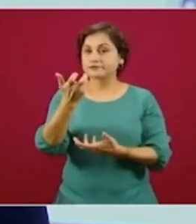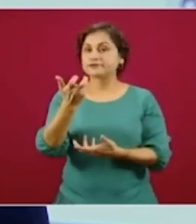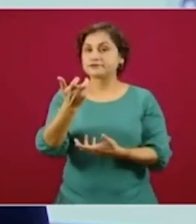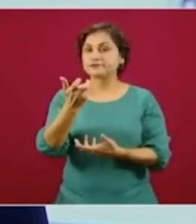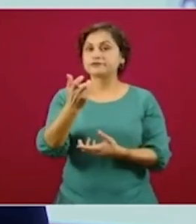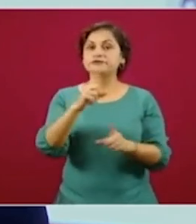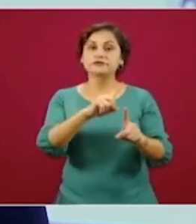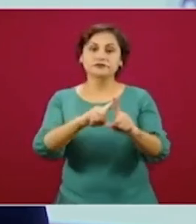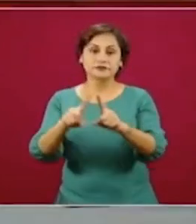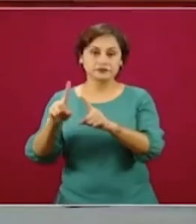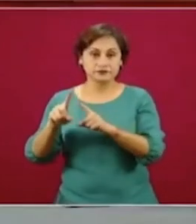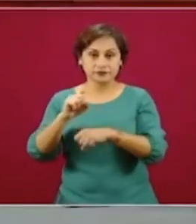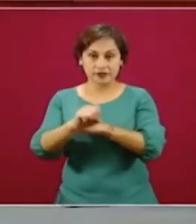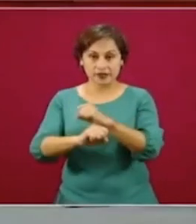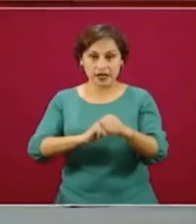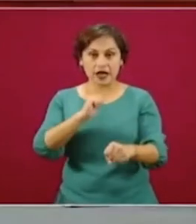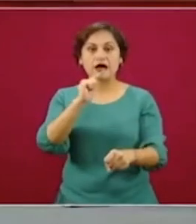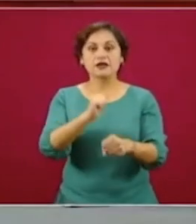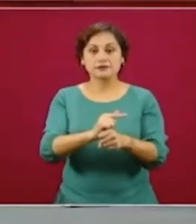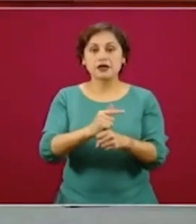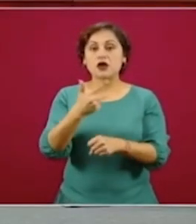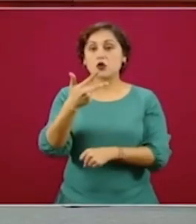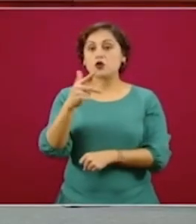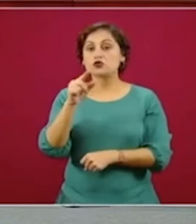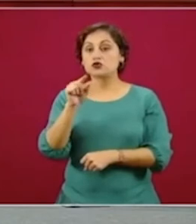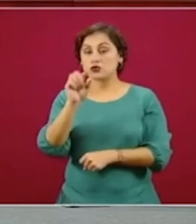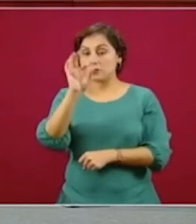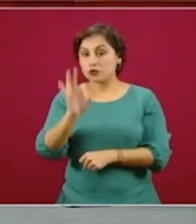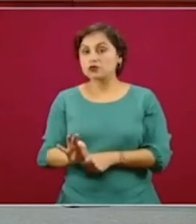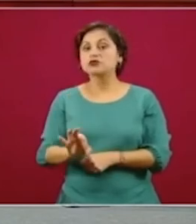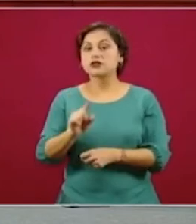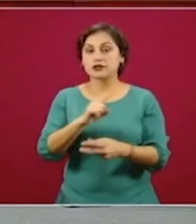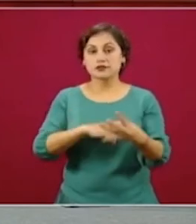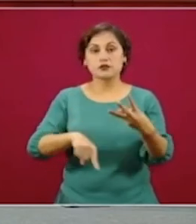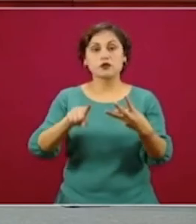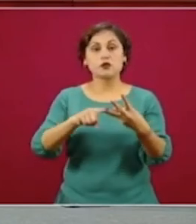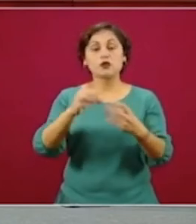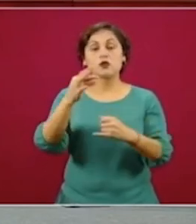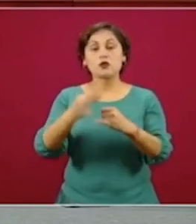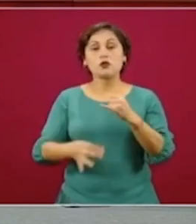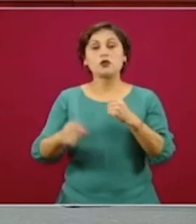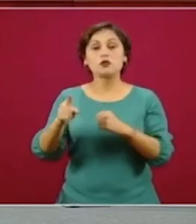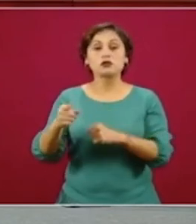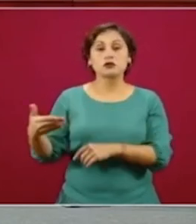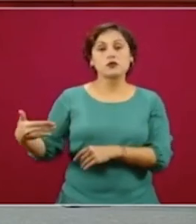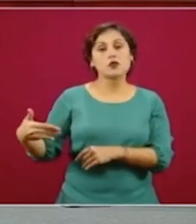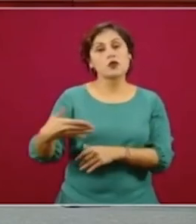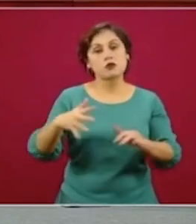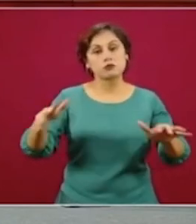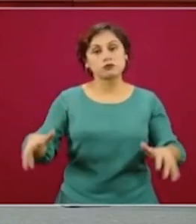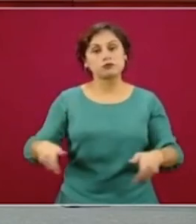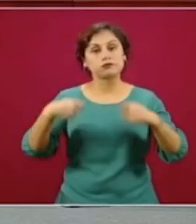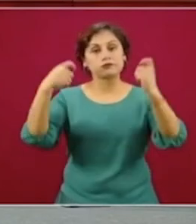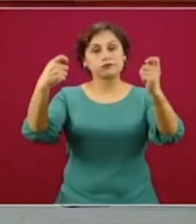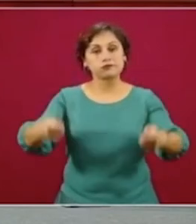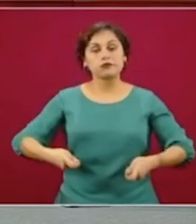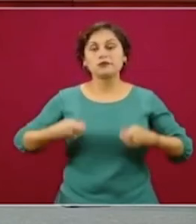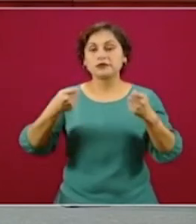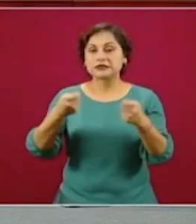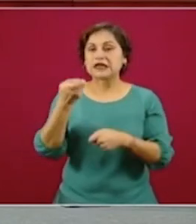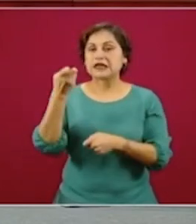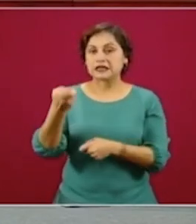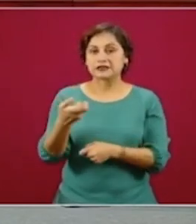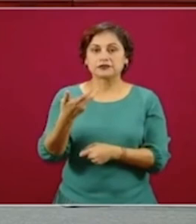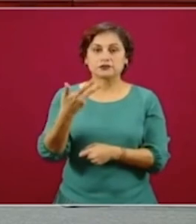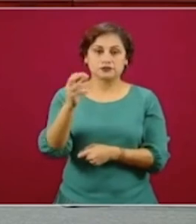rumiantes menores con 8 por ciento y finalmente la actividad pesquera, que es el punto 8 por ciento. Esta es la